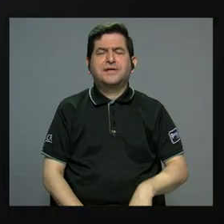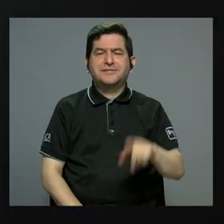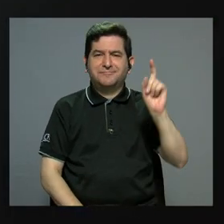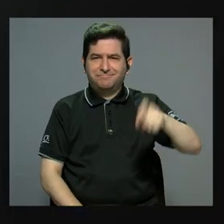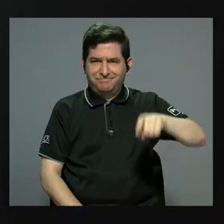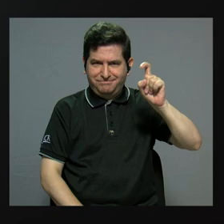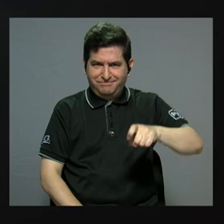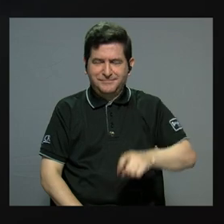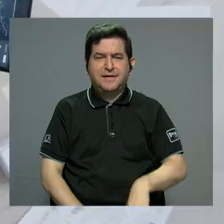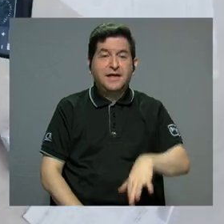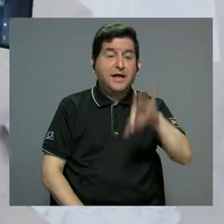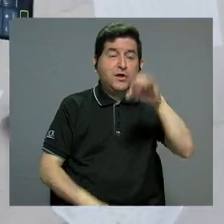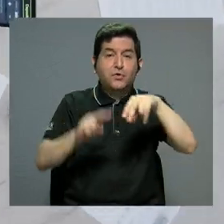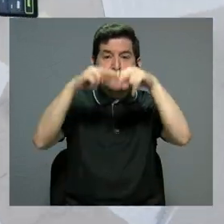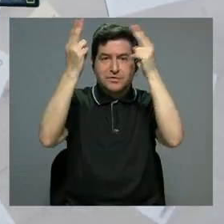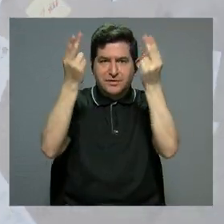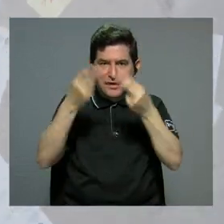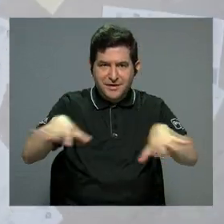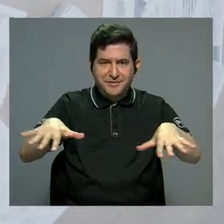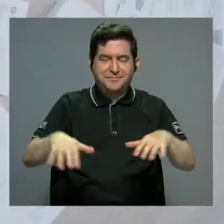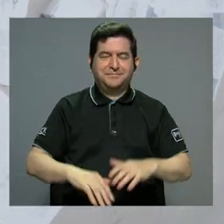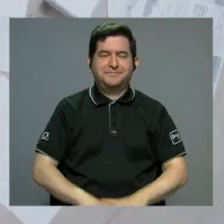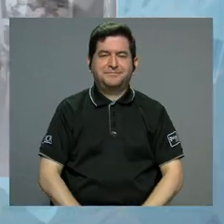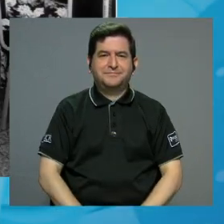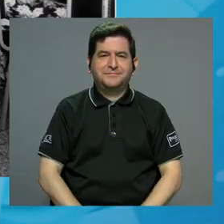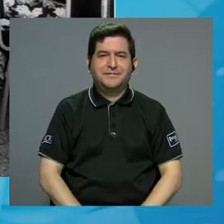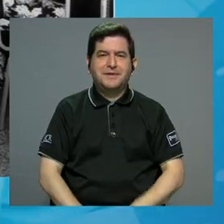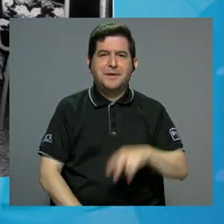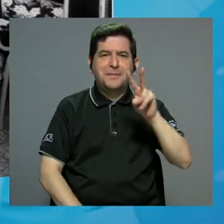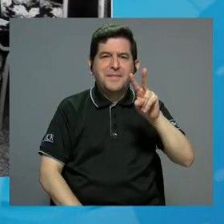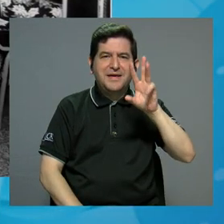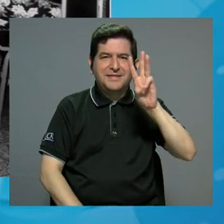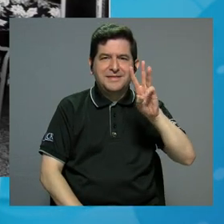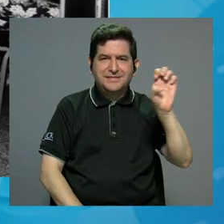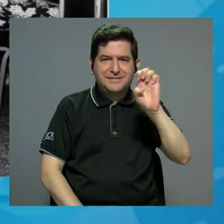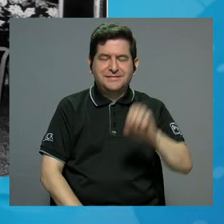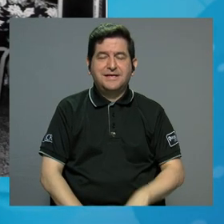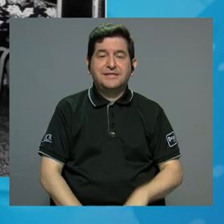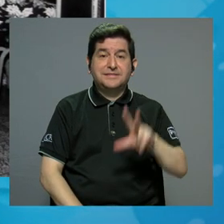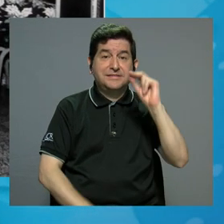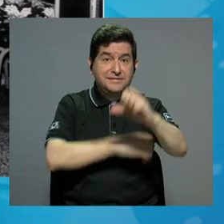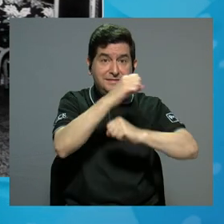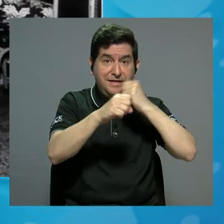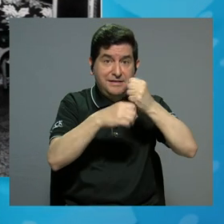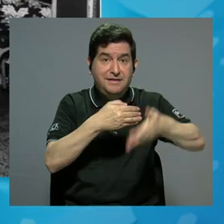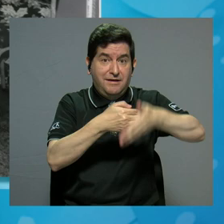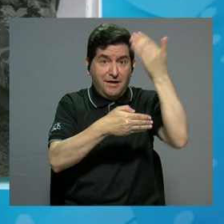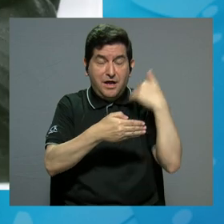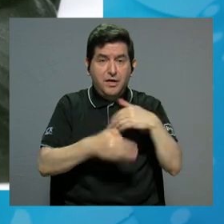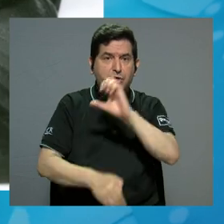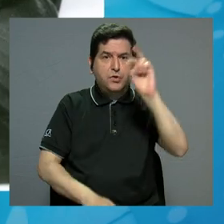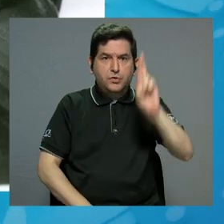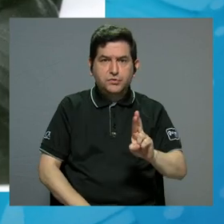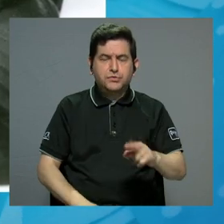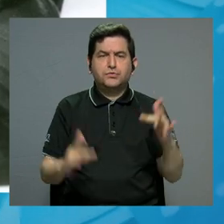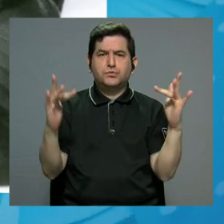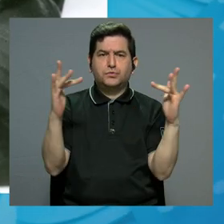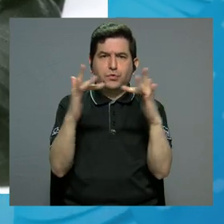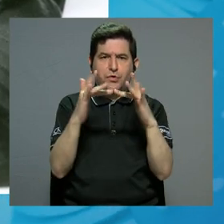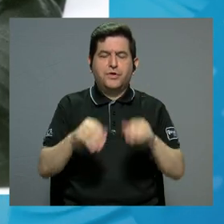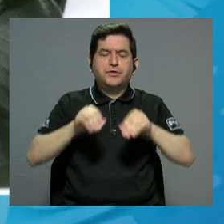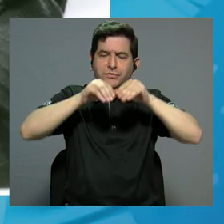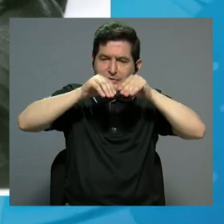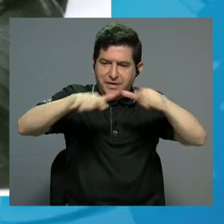otras necesidades las encontramos en internet. Y fue un 26 de enero, hace ya 30 años, que Costa Rica se